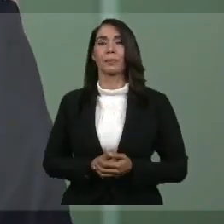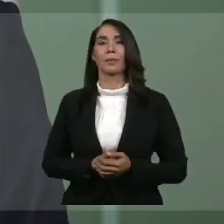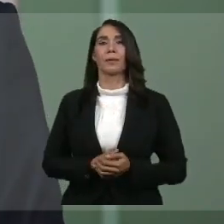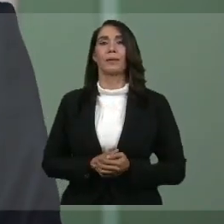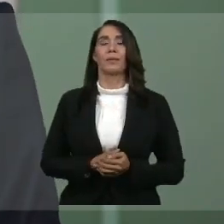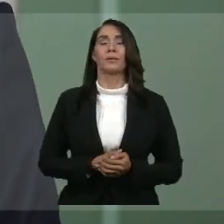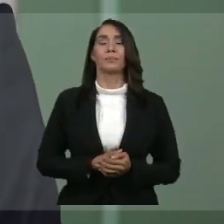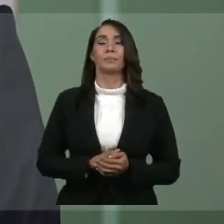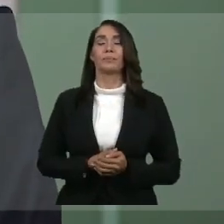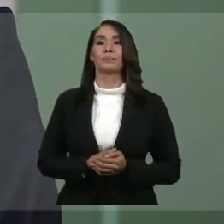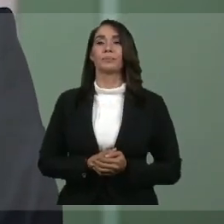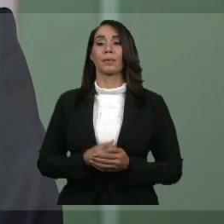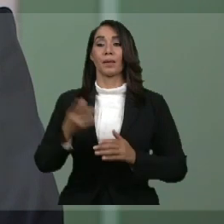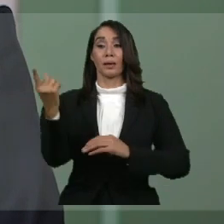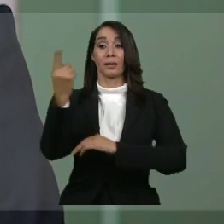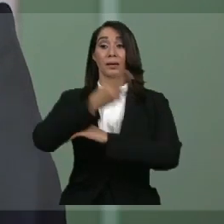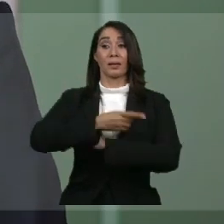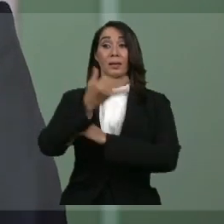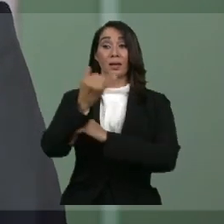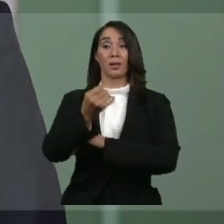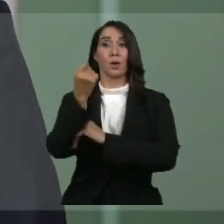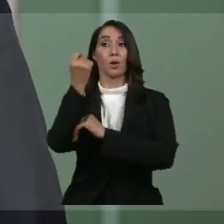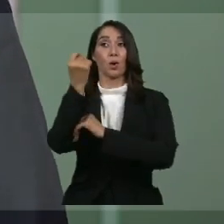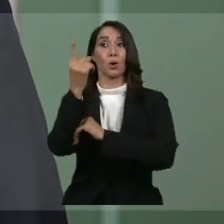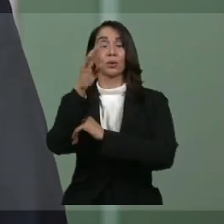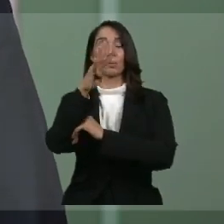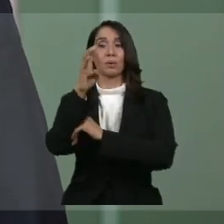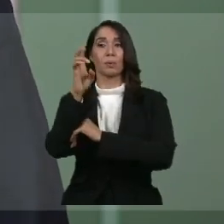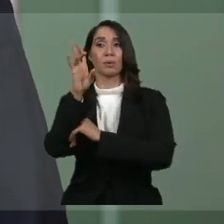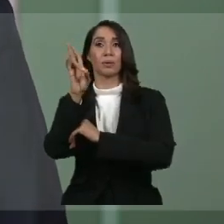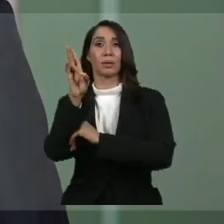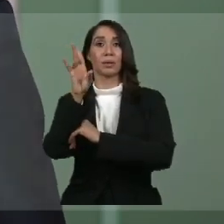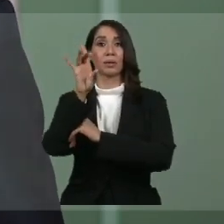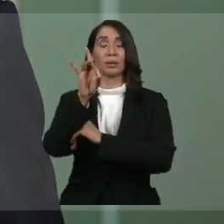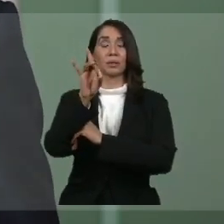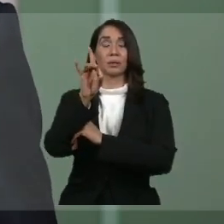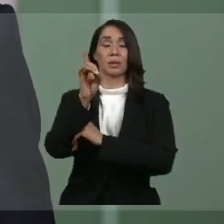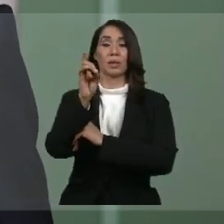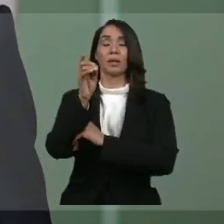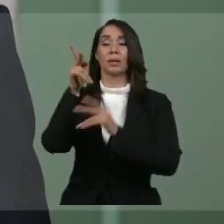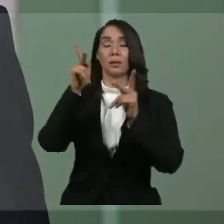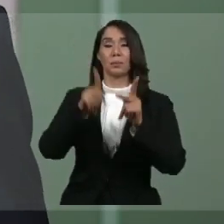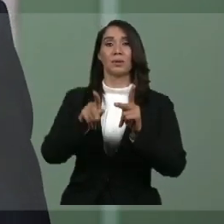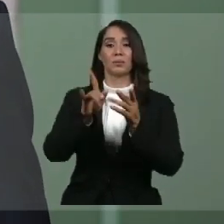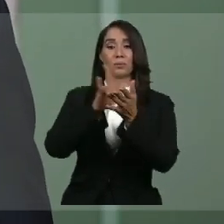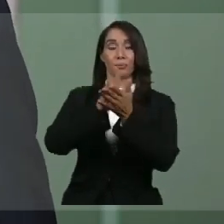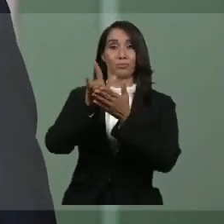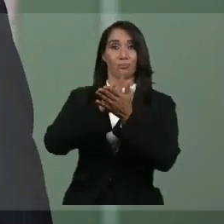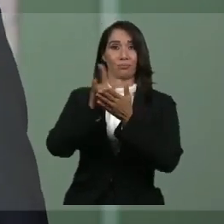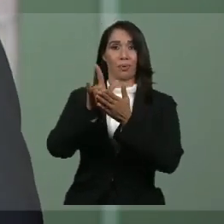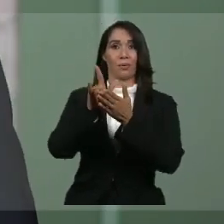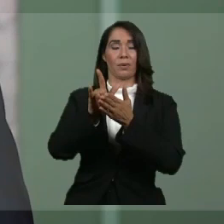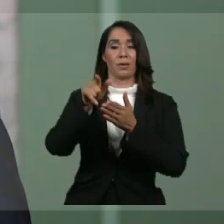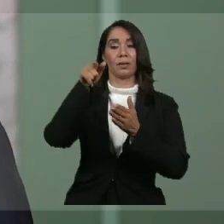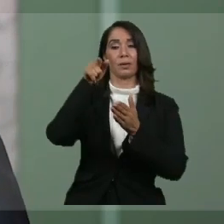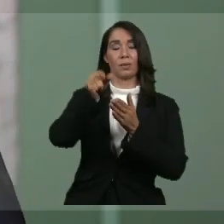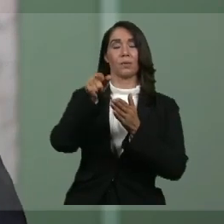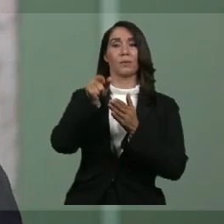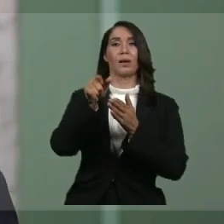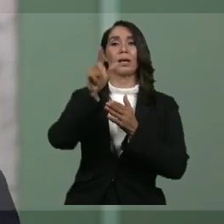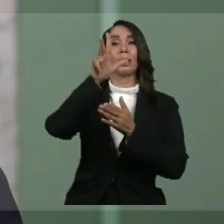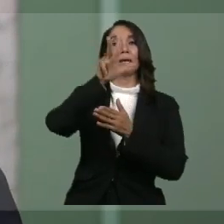Al día de hoy han muerto 11,477 personas en la ciudad de Nueva York, de los cuales